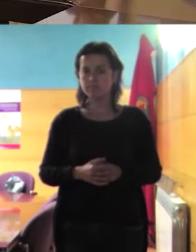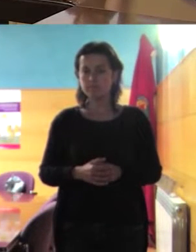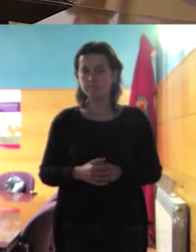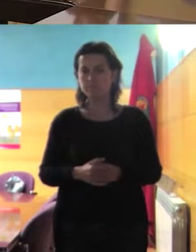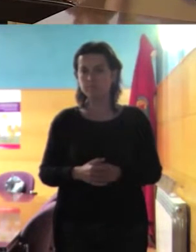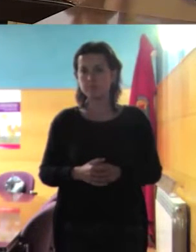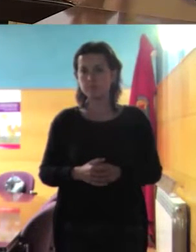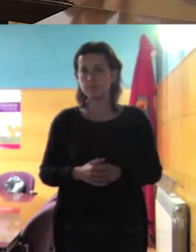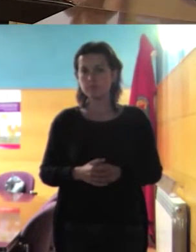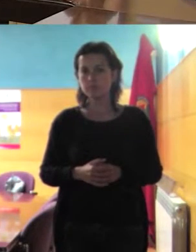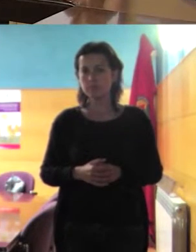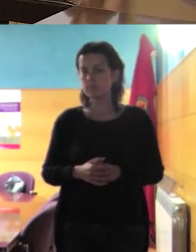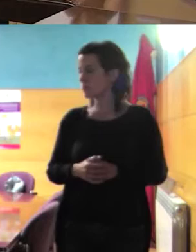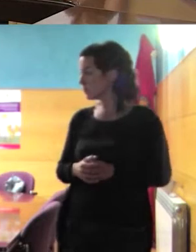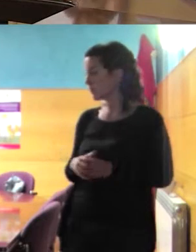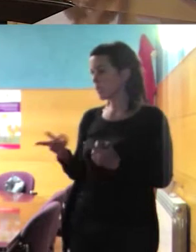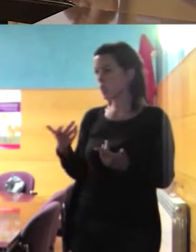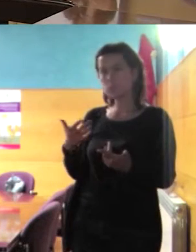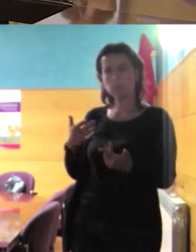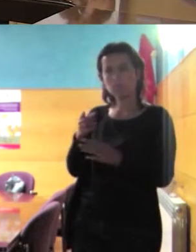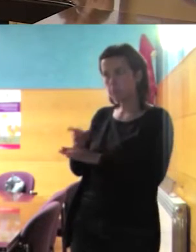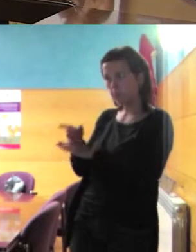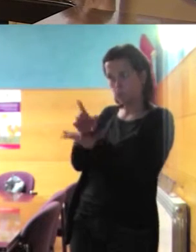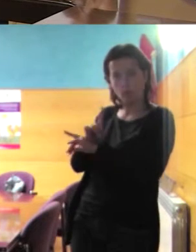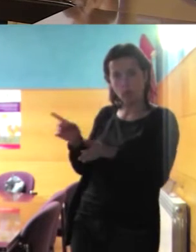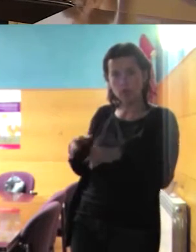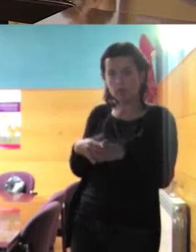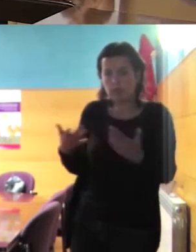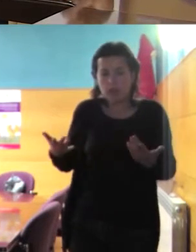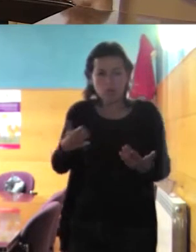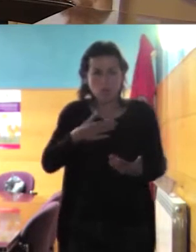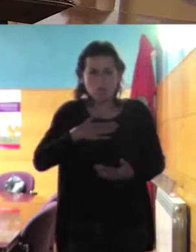o sea que no es porque nadie te obliga no meterse en la vida de uno